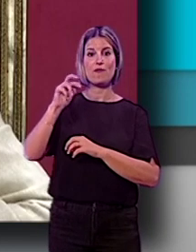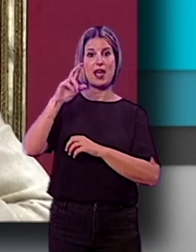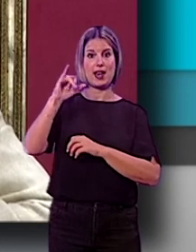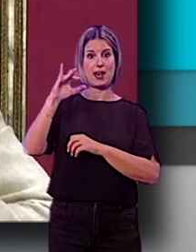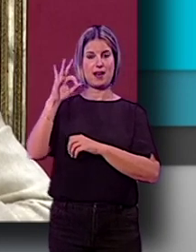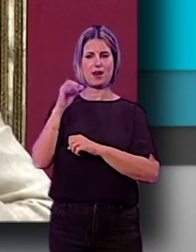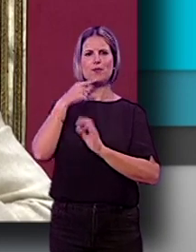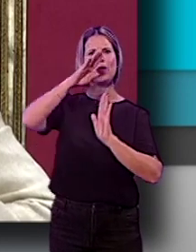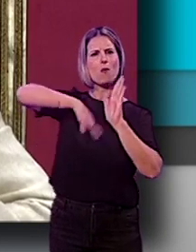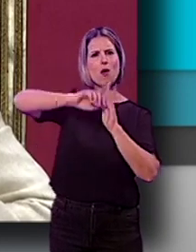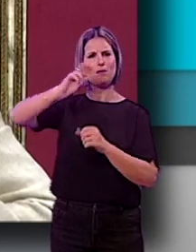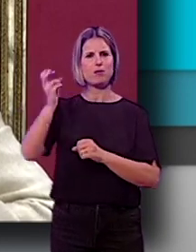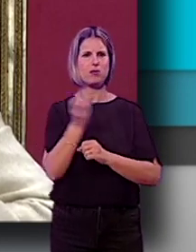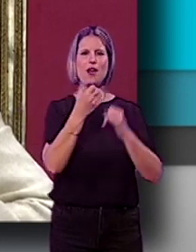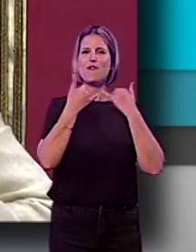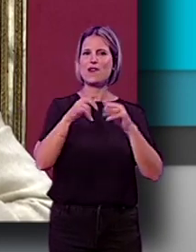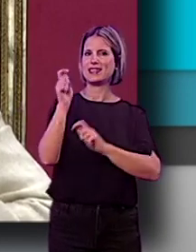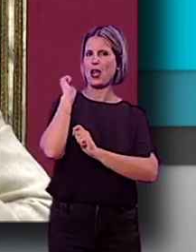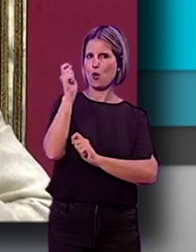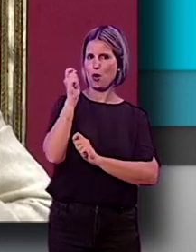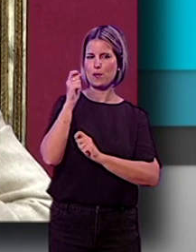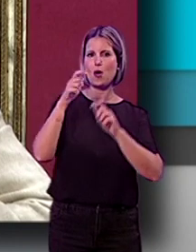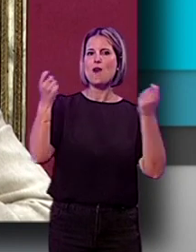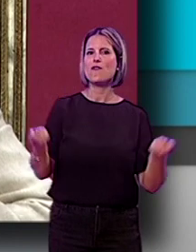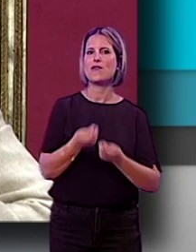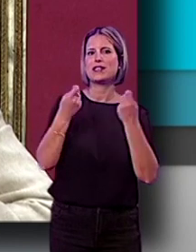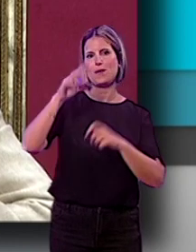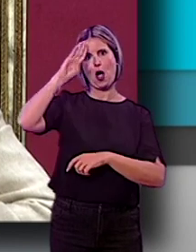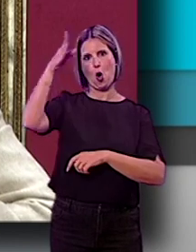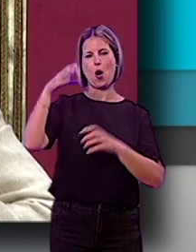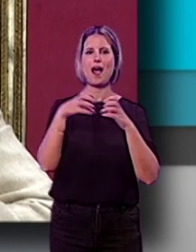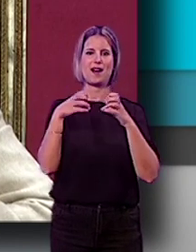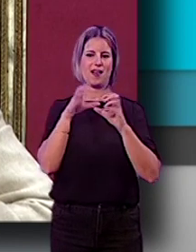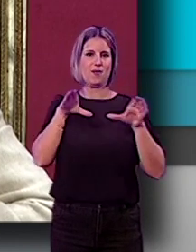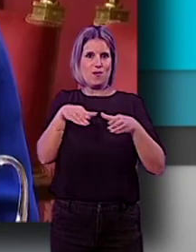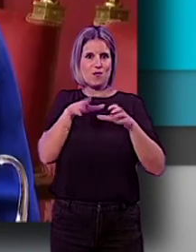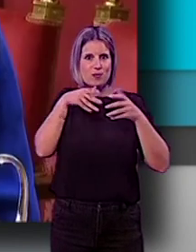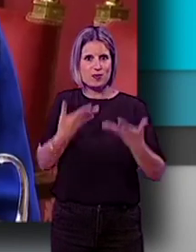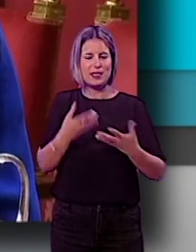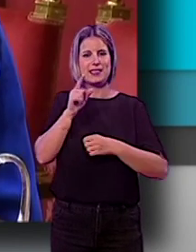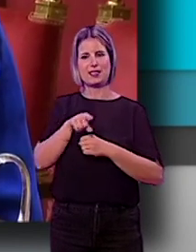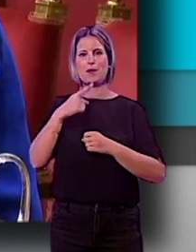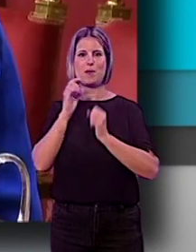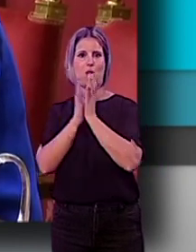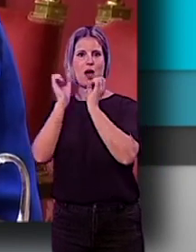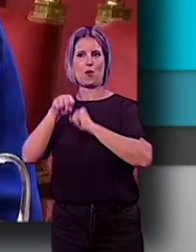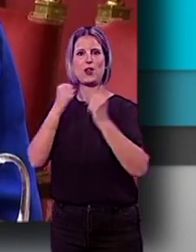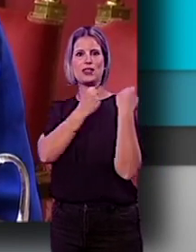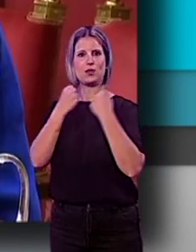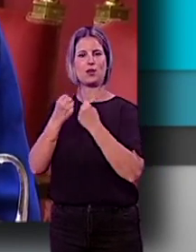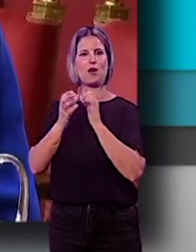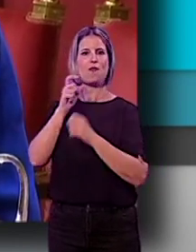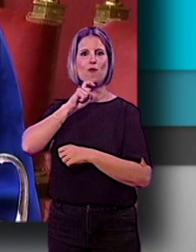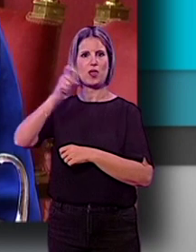señalado la programación durante las fiestas del Corpus, el festival Ola Granada de Bandas Emergentes, así como el acuerdo institucional con la Fundación